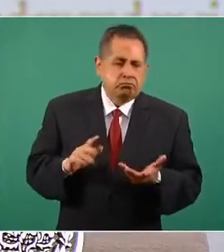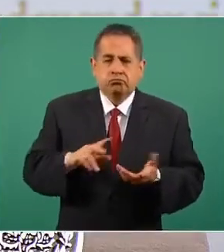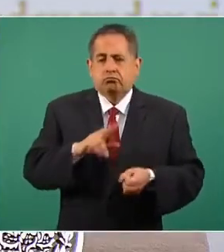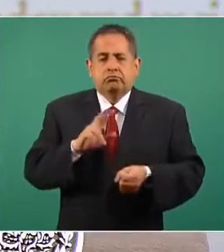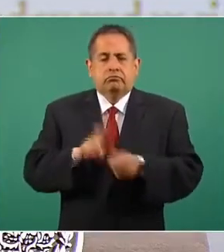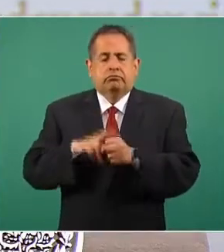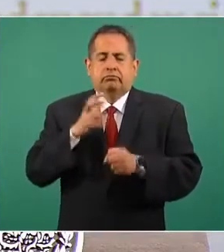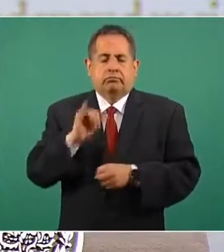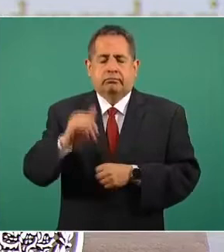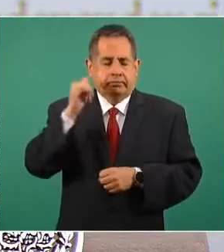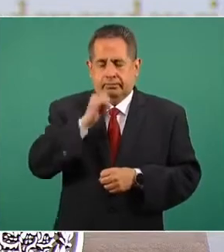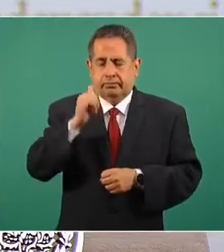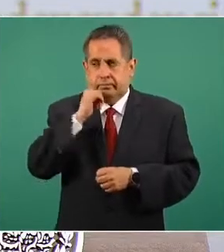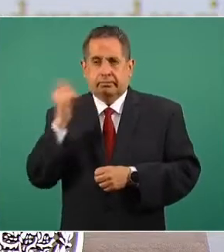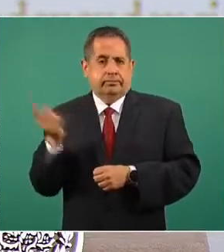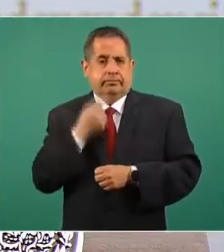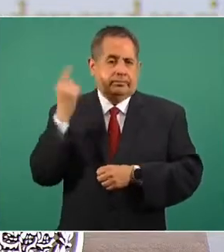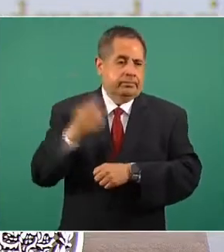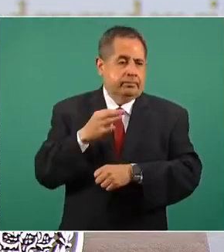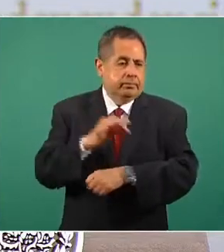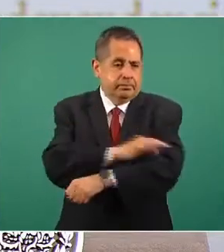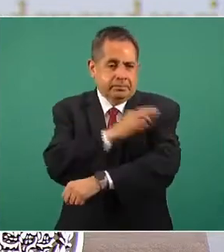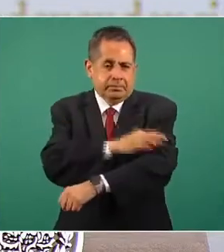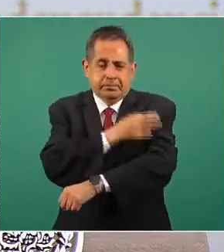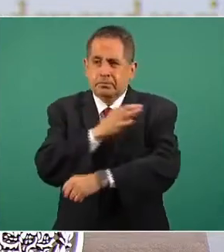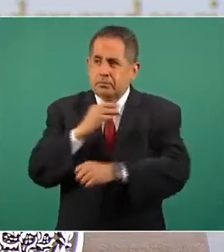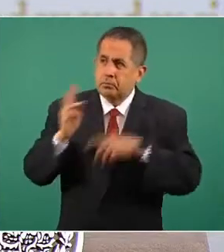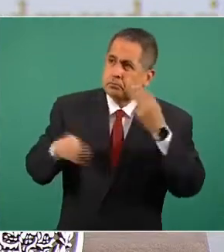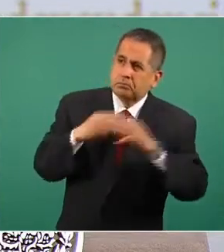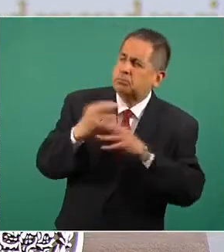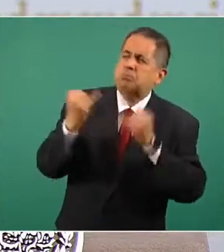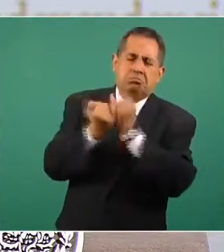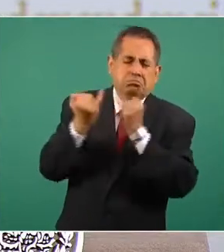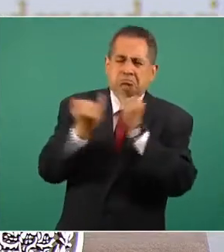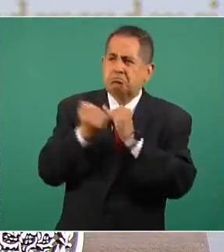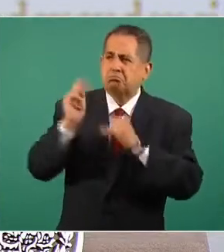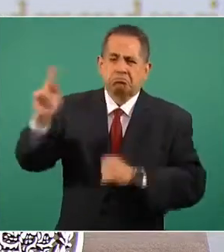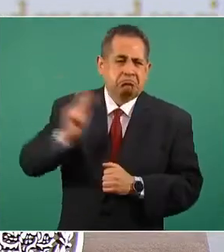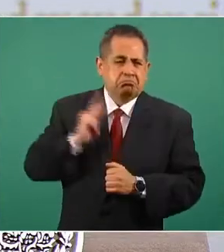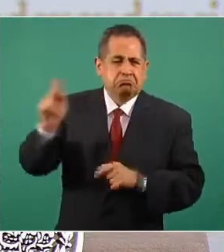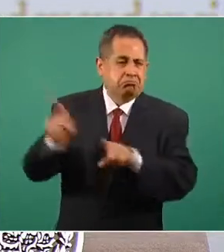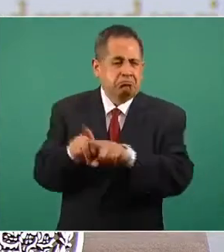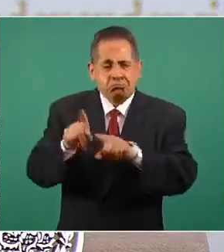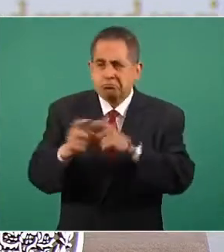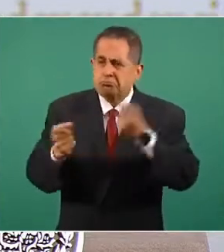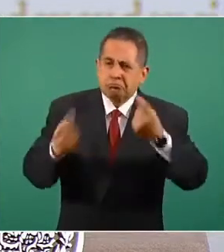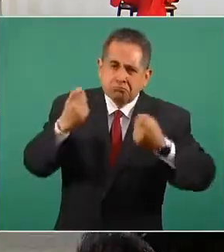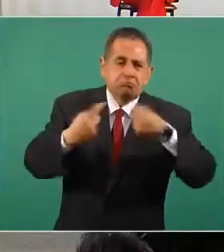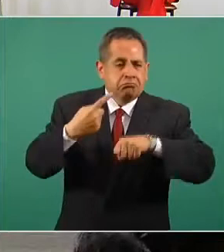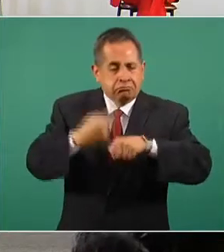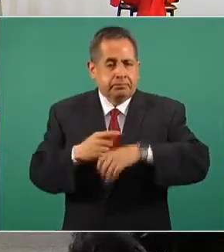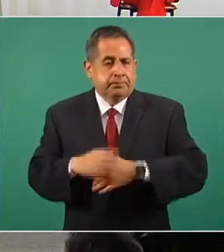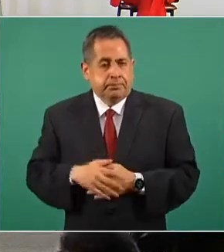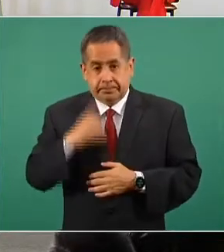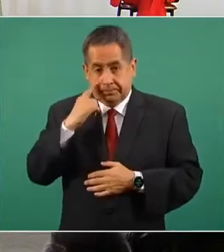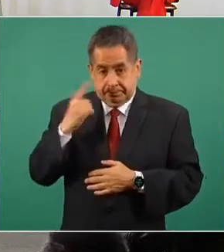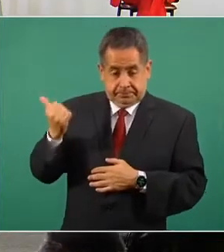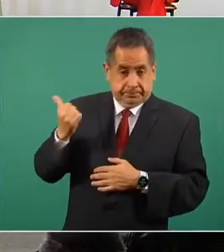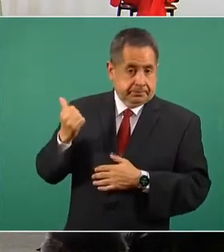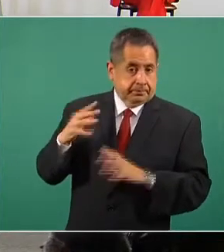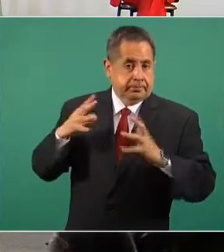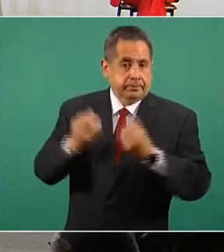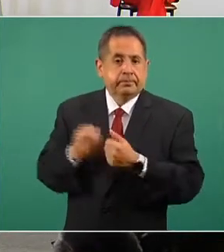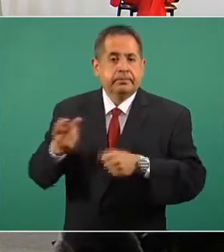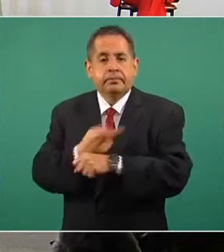establece esta propia vacuna y lo que se ha observado en el resto del mundo que la está utilizando. Respecto a la vacunación